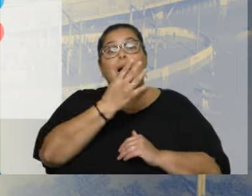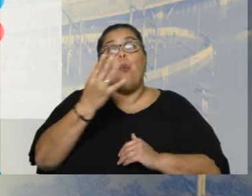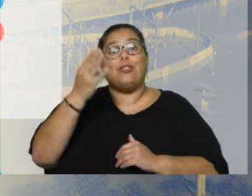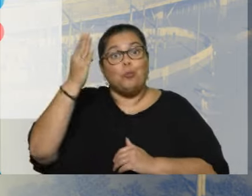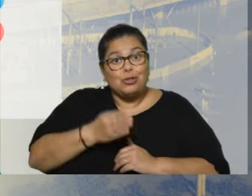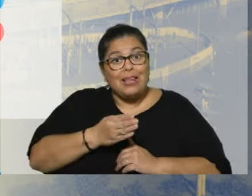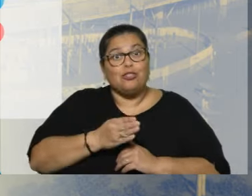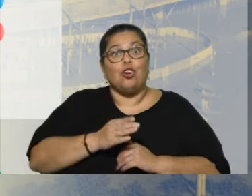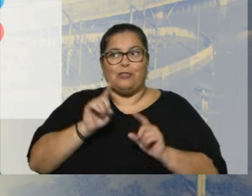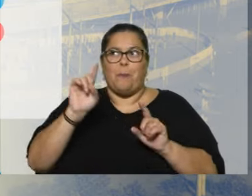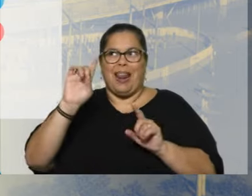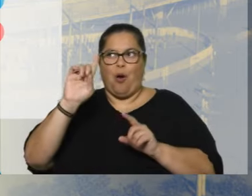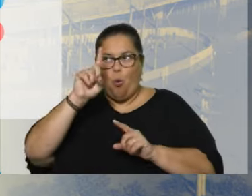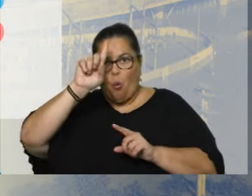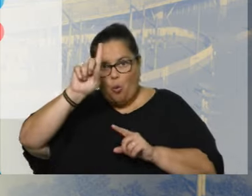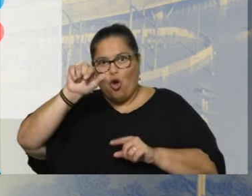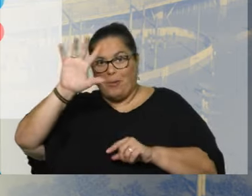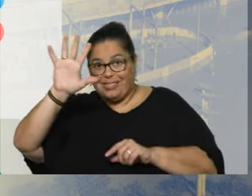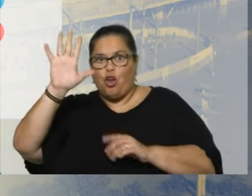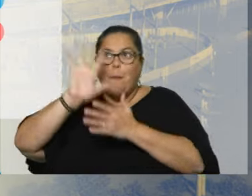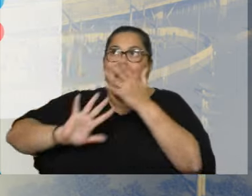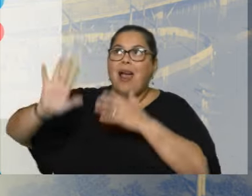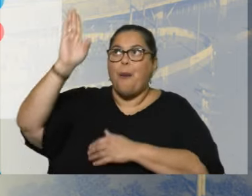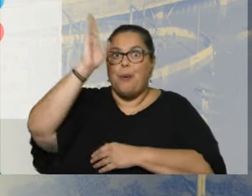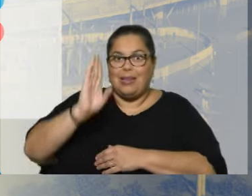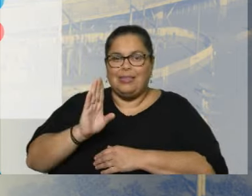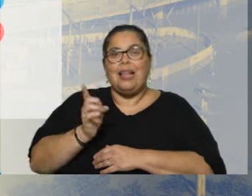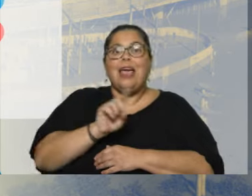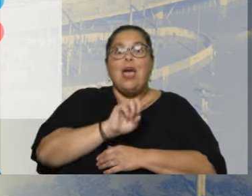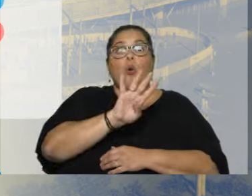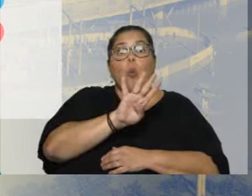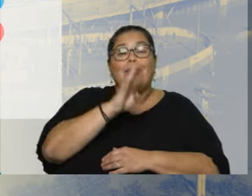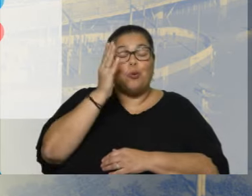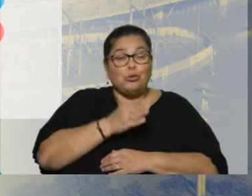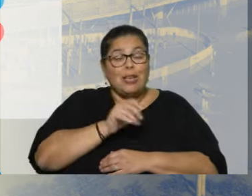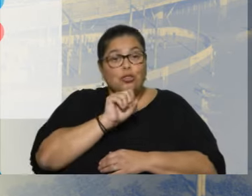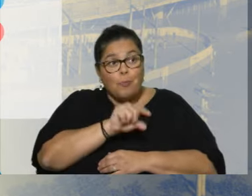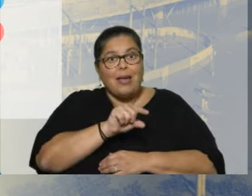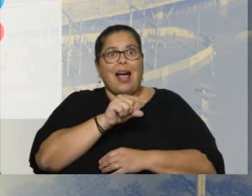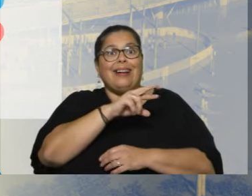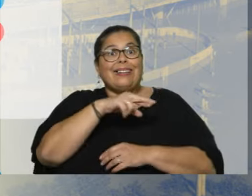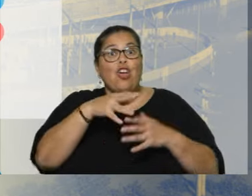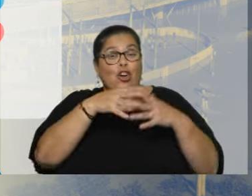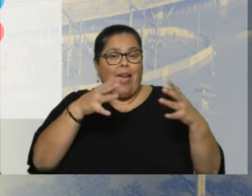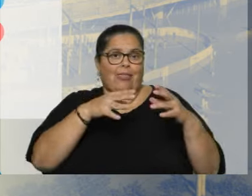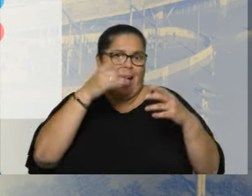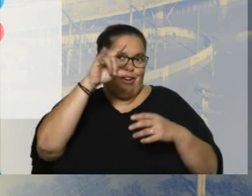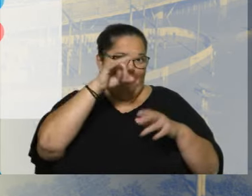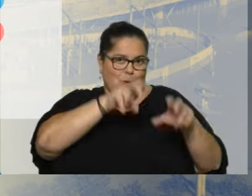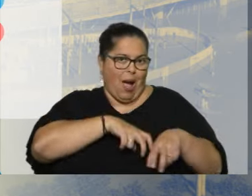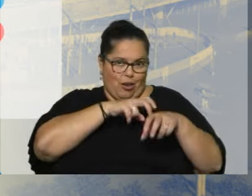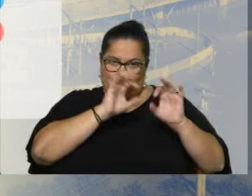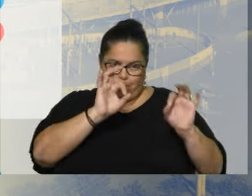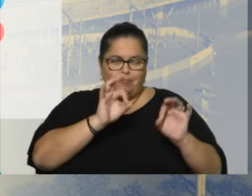Río Grande o Sul. Todo eso por un impulso muy fuerte del sector agropecuario. Sin embargo, parecieron esas lluvias descontroladas. Las primeras